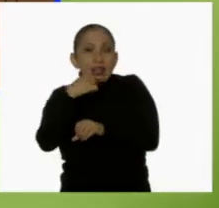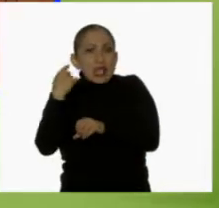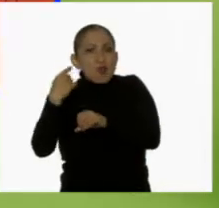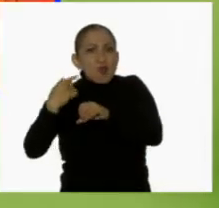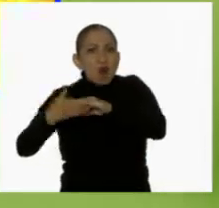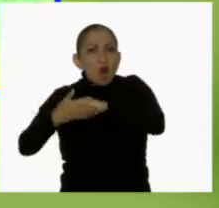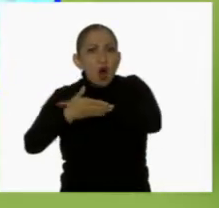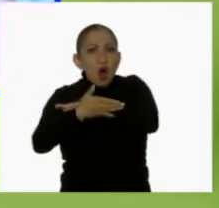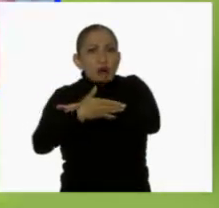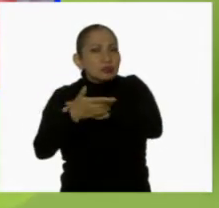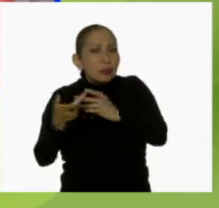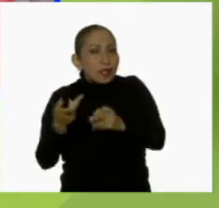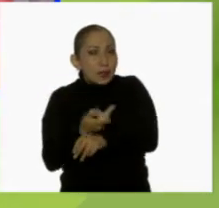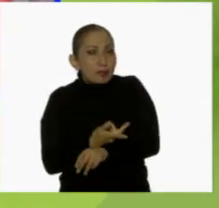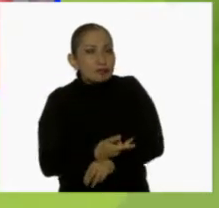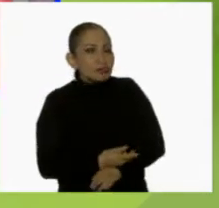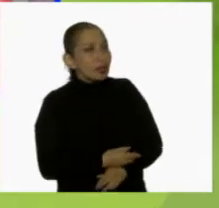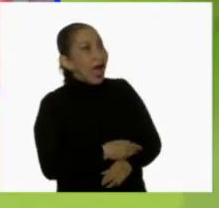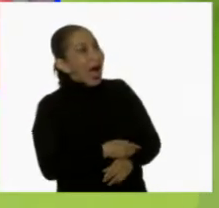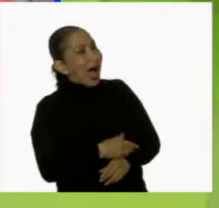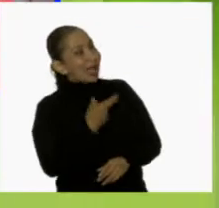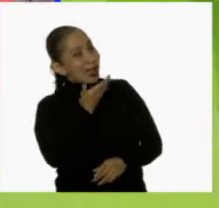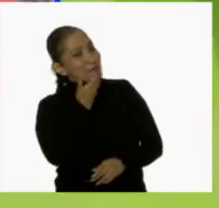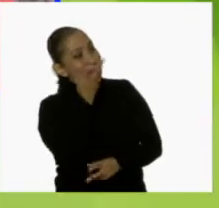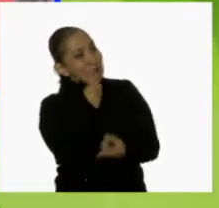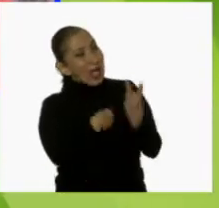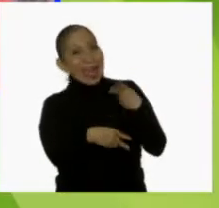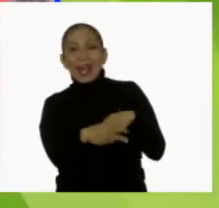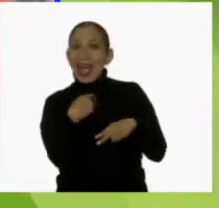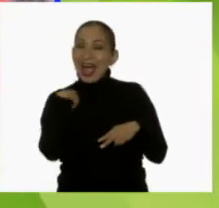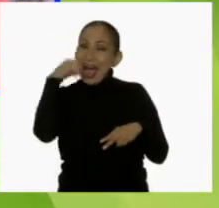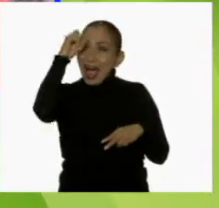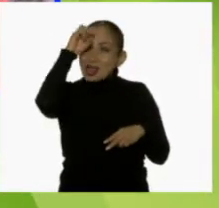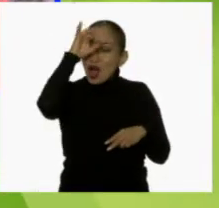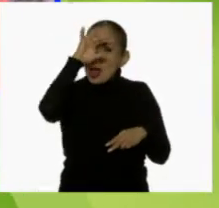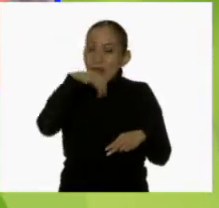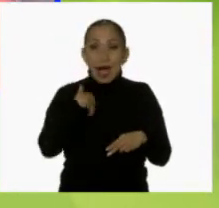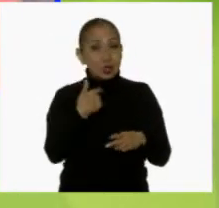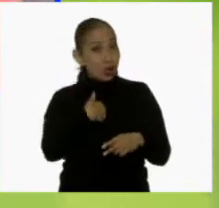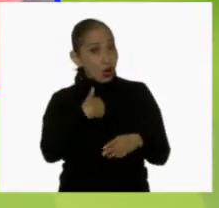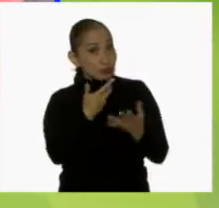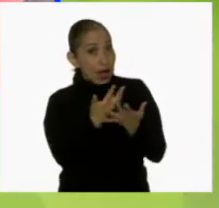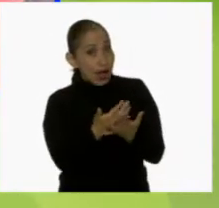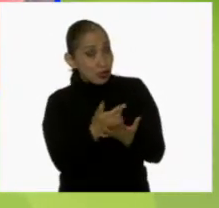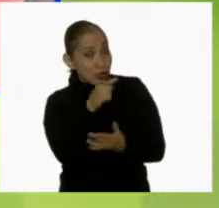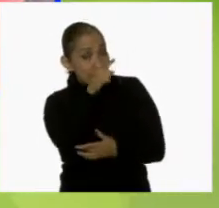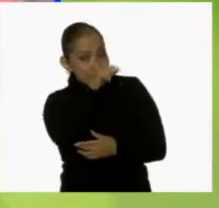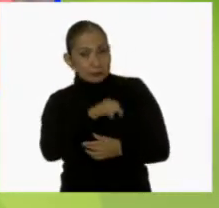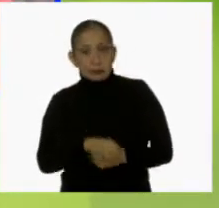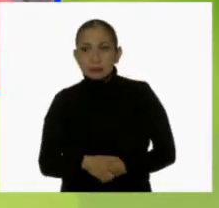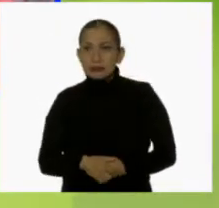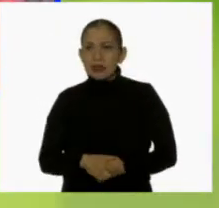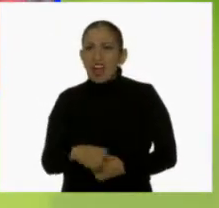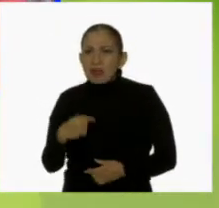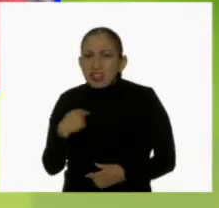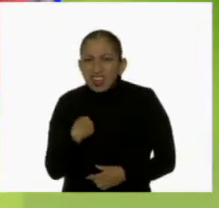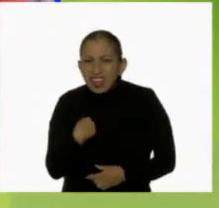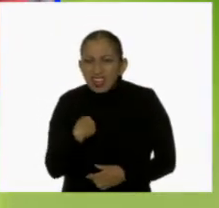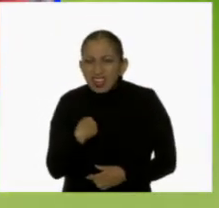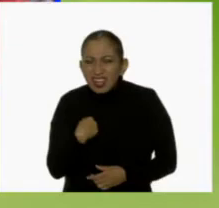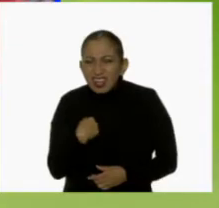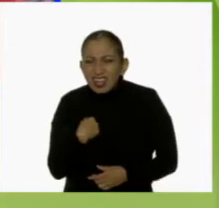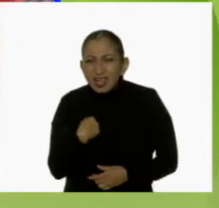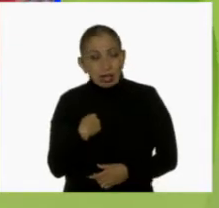entonces... ¡Oh, qué bueno que llegas, Carola! ¡Te estaba esperando! ¿A mí?